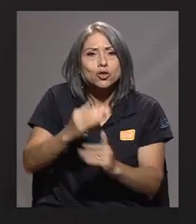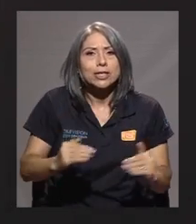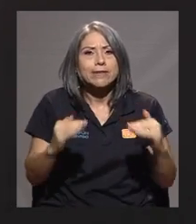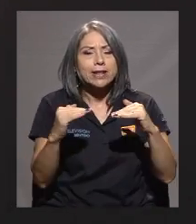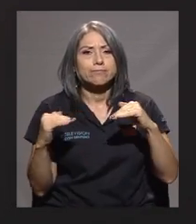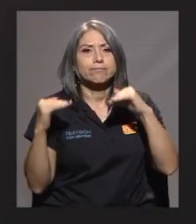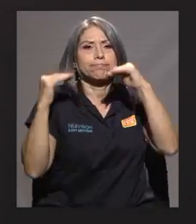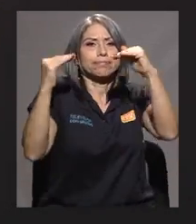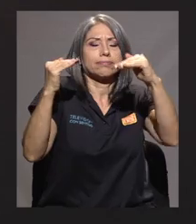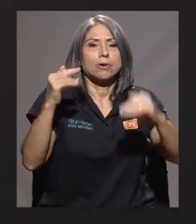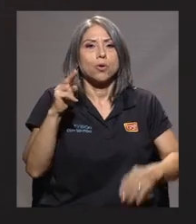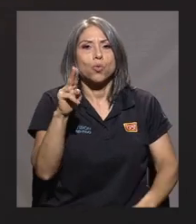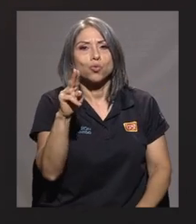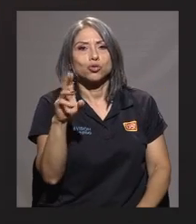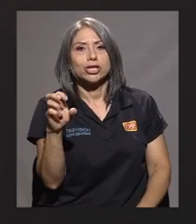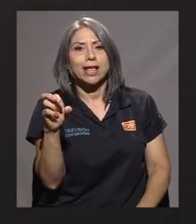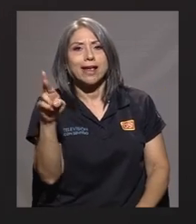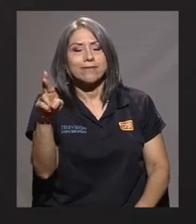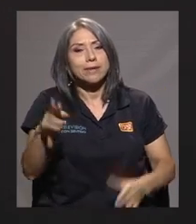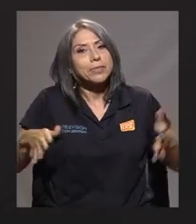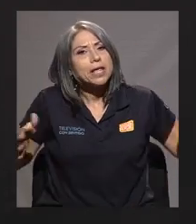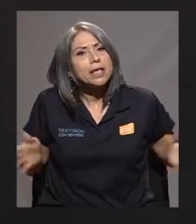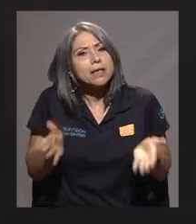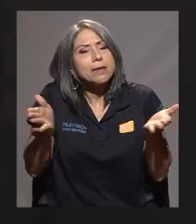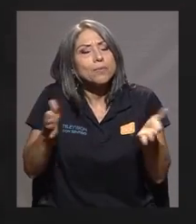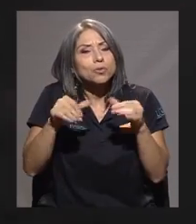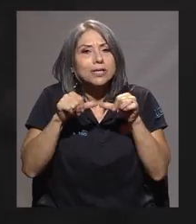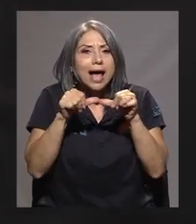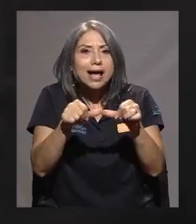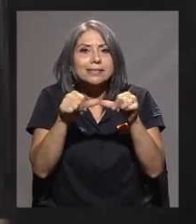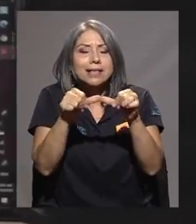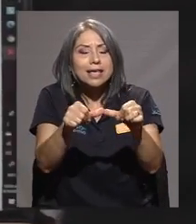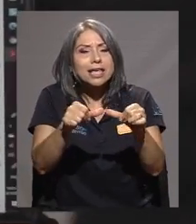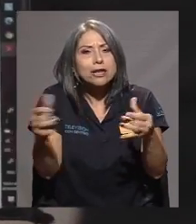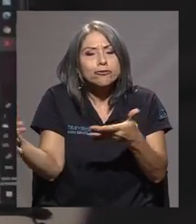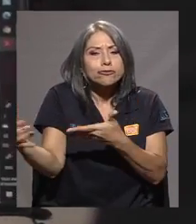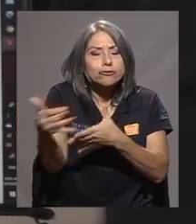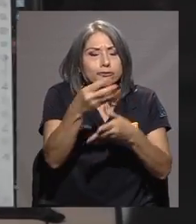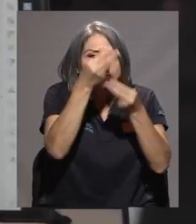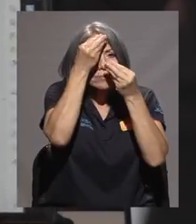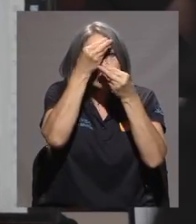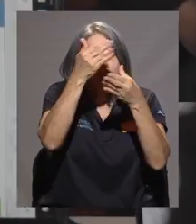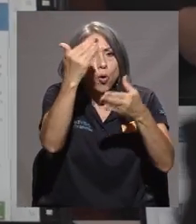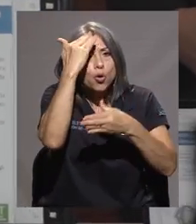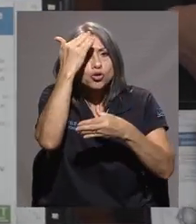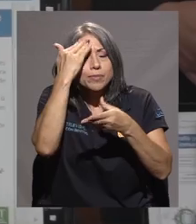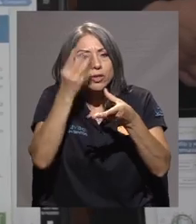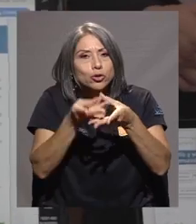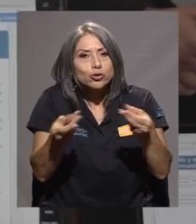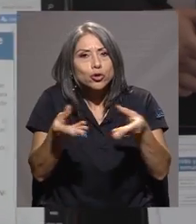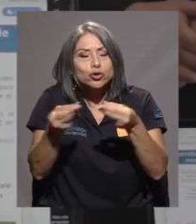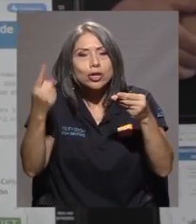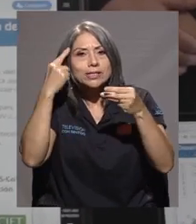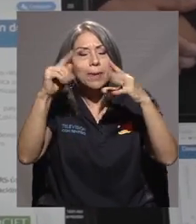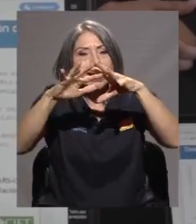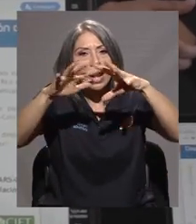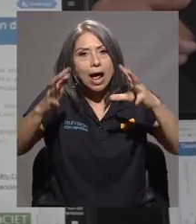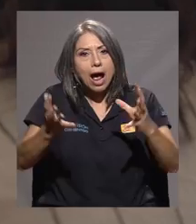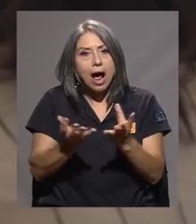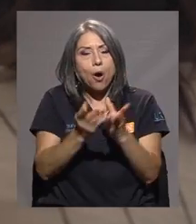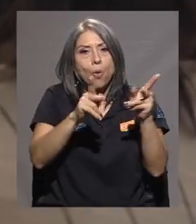alto nivel que desarrolla la UCR nos impulsa a seguir generando conocimiento y soluciones para la humanidad.